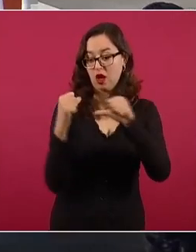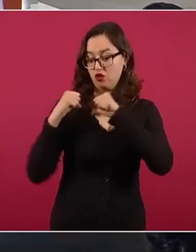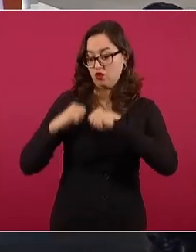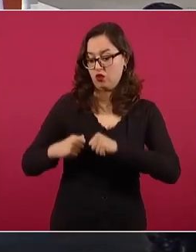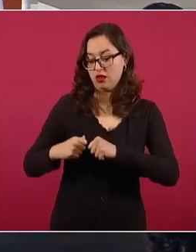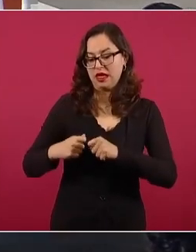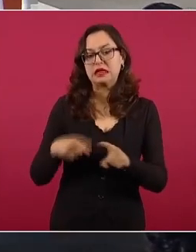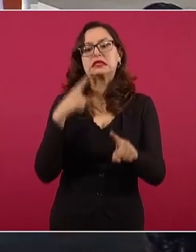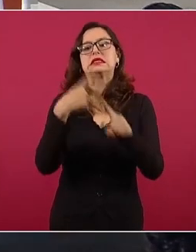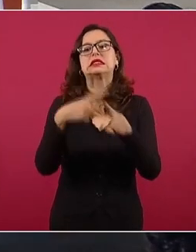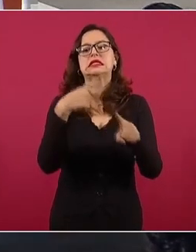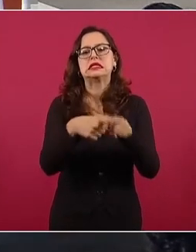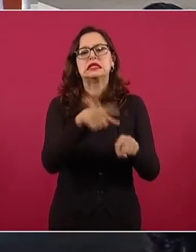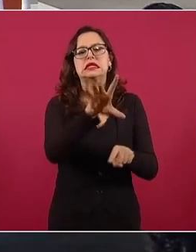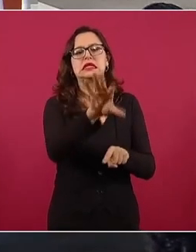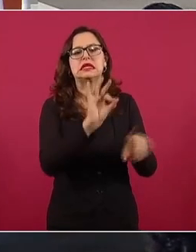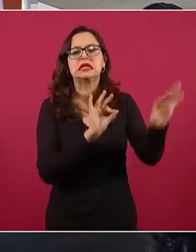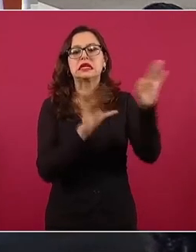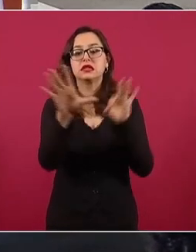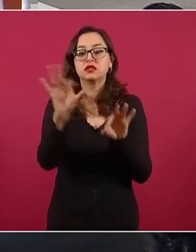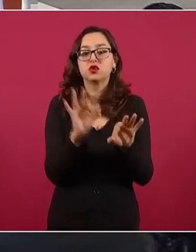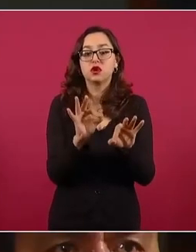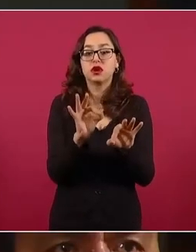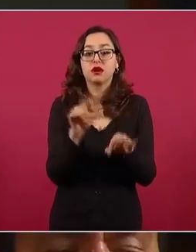porque se reparten